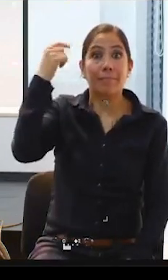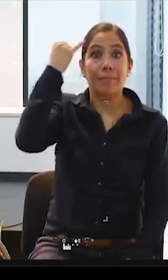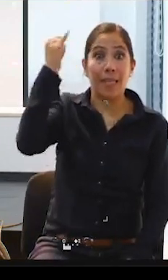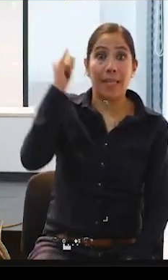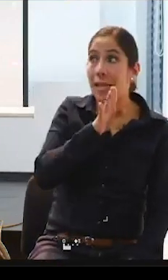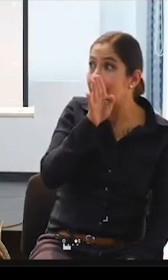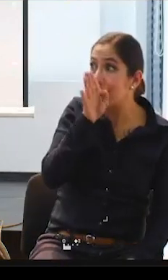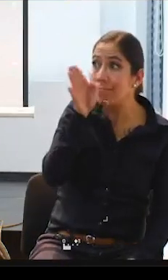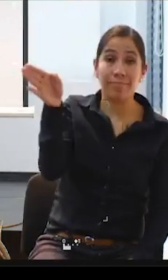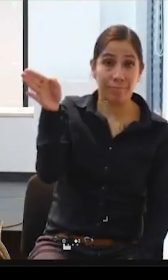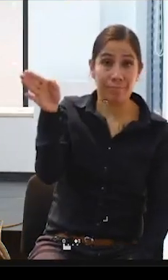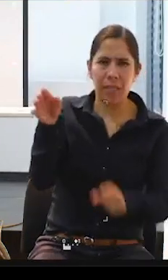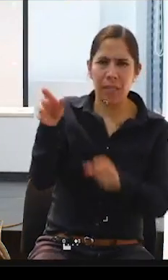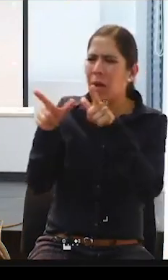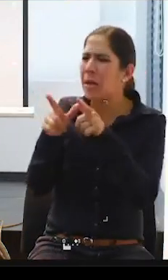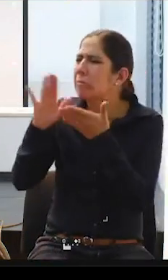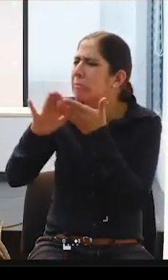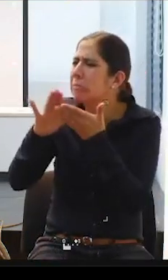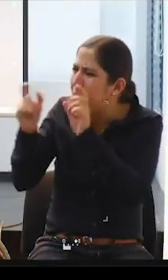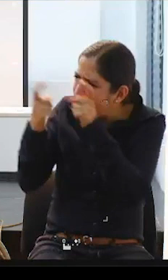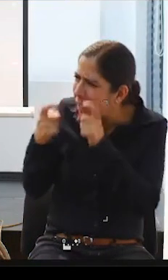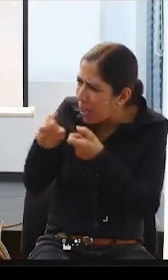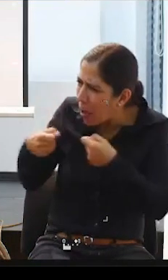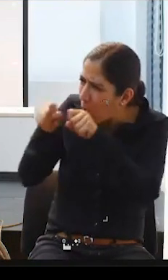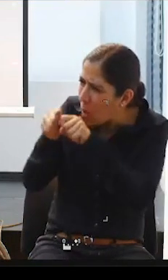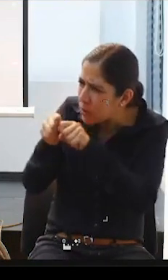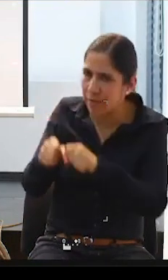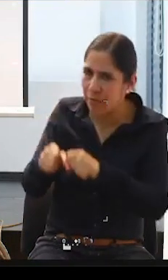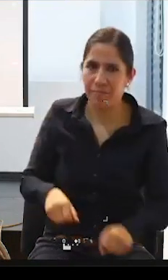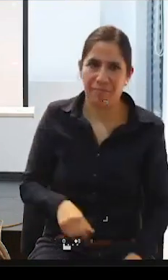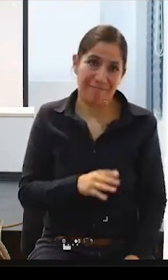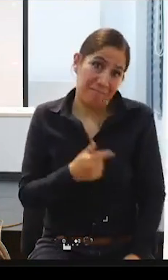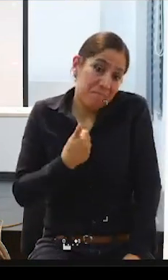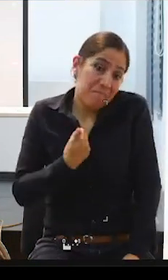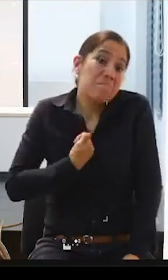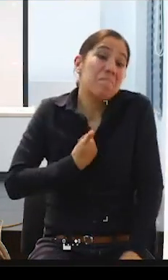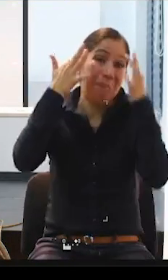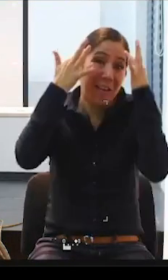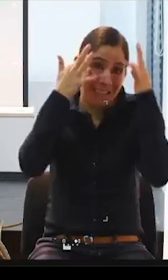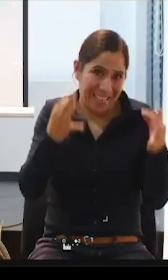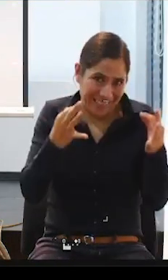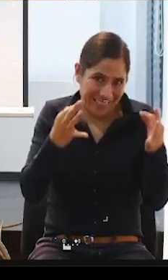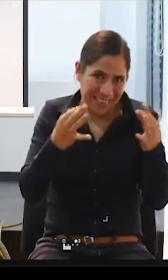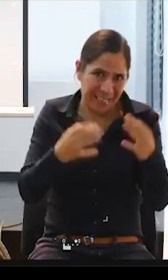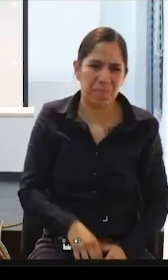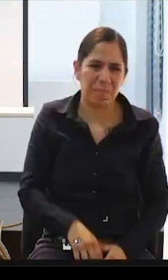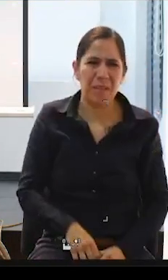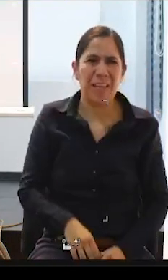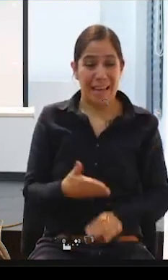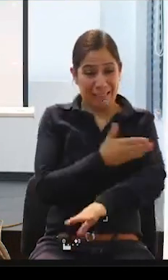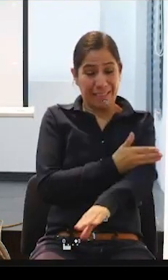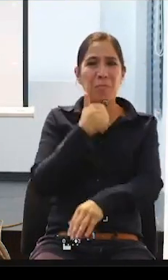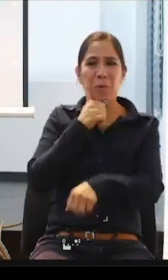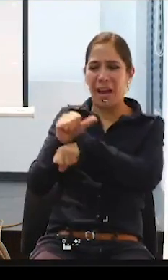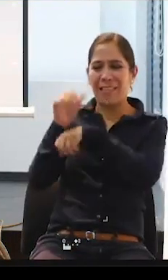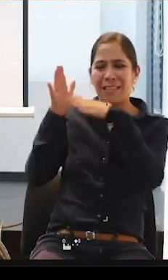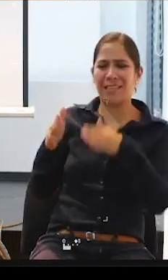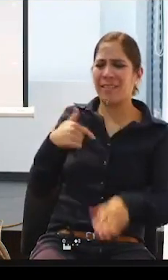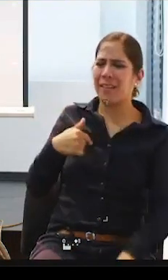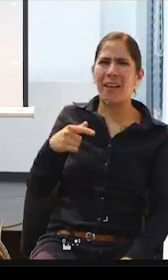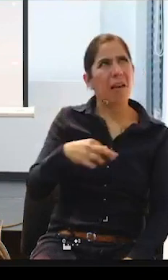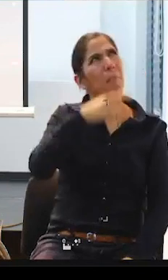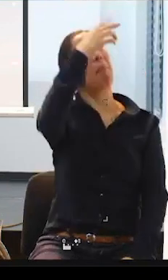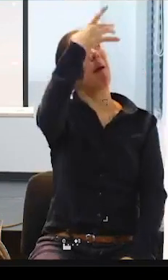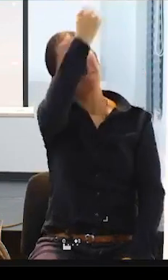trabajadora con toda la buena fe, dice, ¿y si vamos a casa cogemos una bolsa de tu bolso y volvemos? Y he pensado, no,